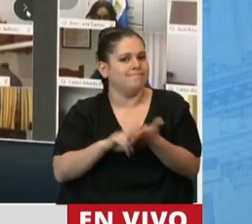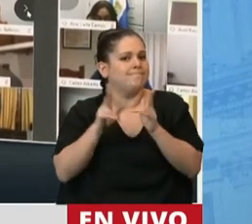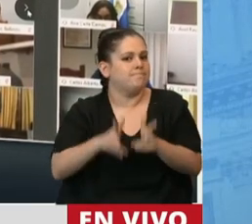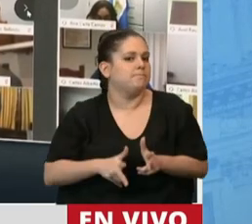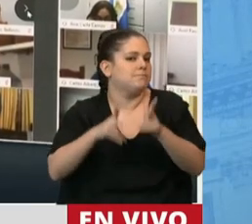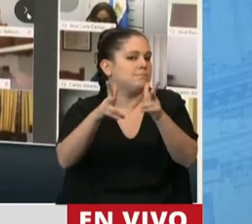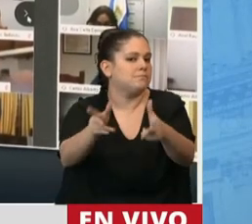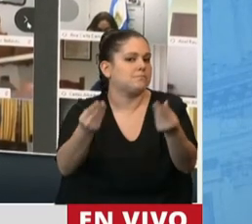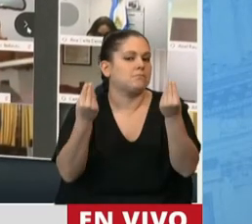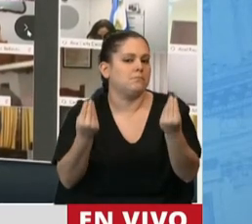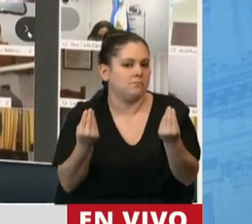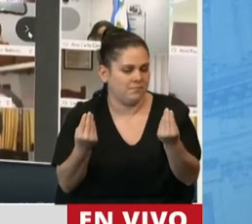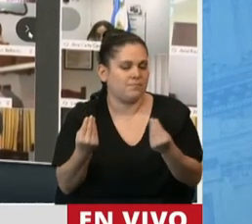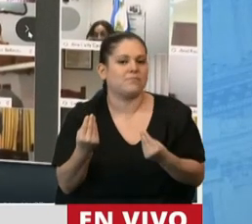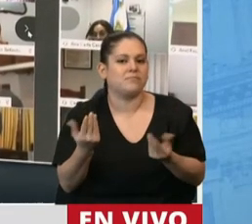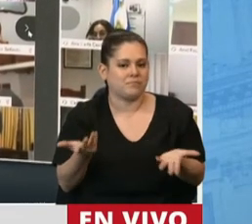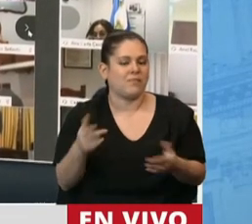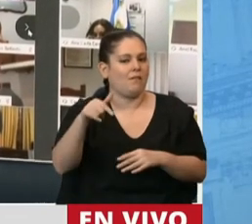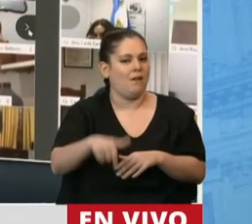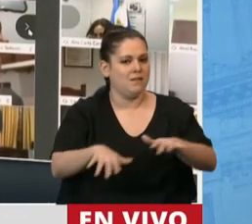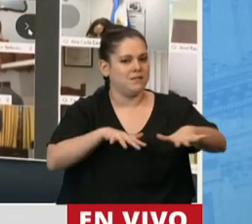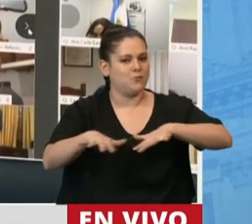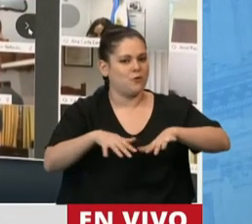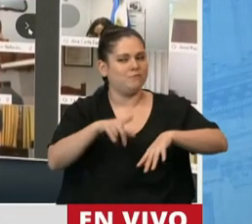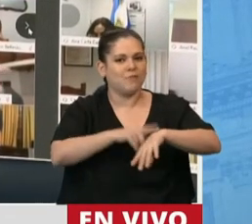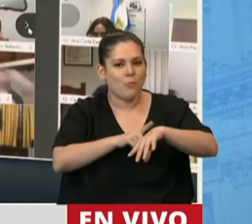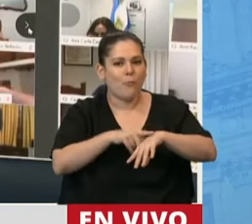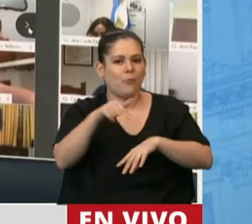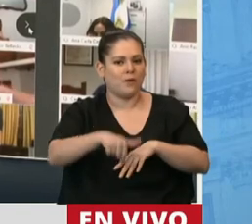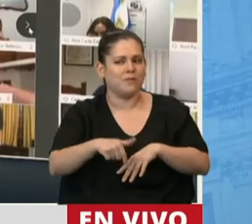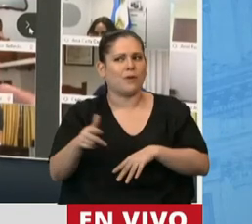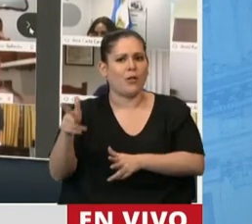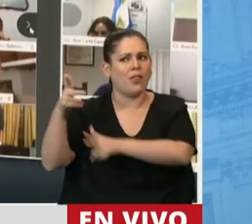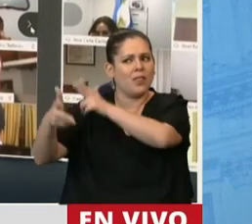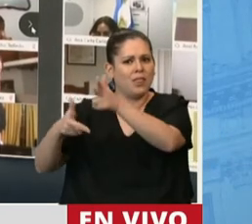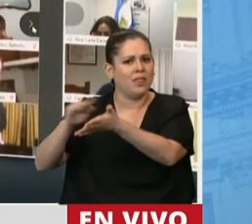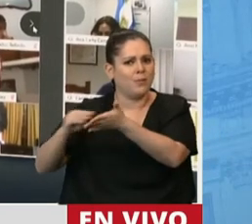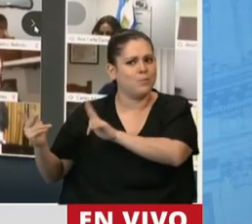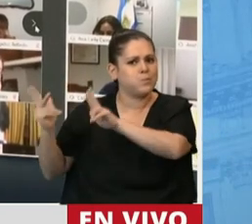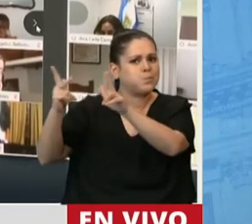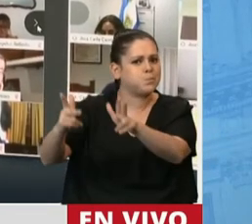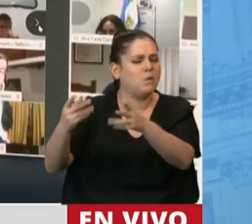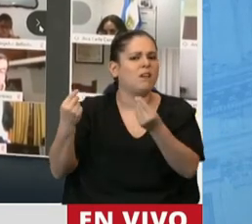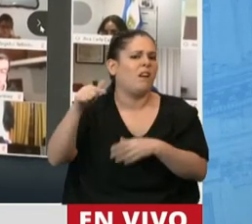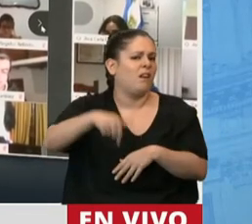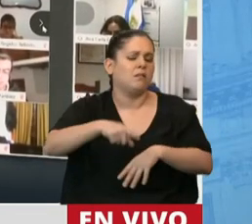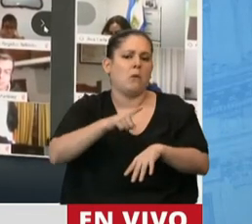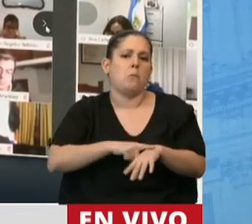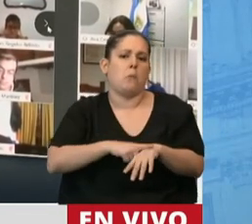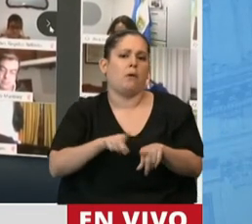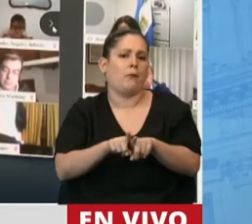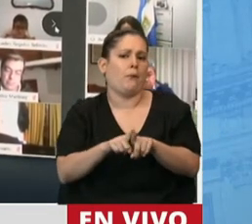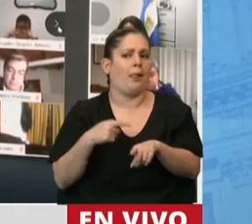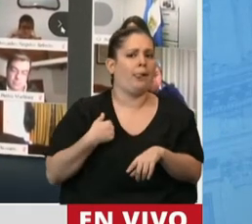a esta altura de las circunstancias, como decía algún diputado que me presidió en la palabra, no es momento de la mezquindad